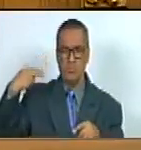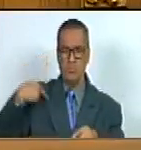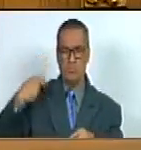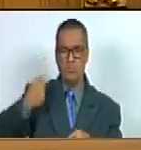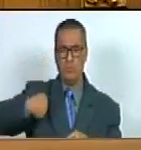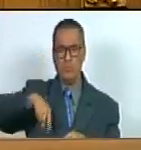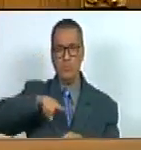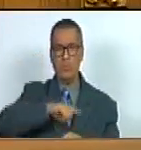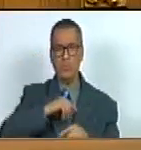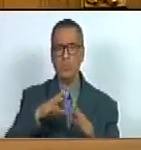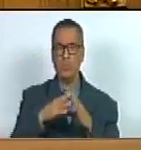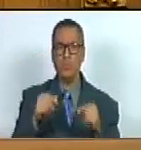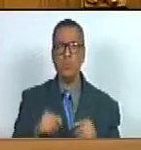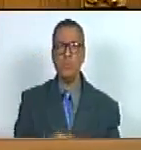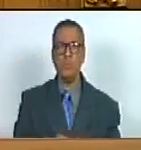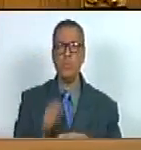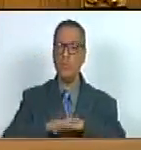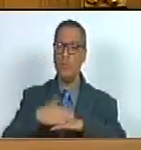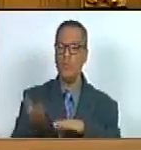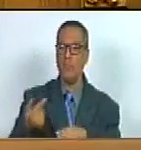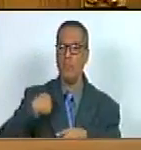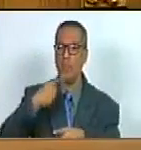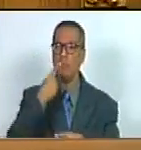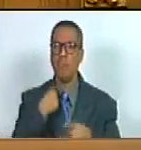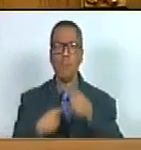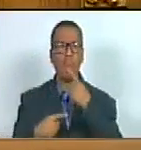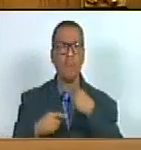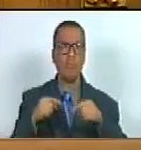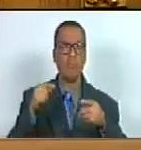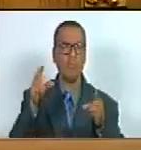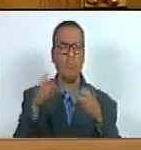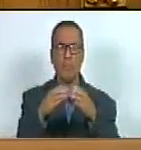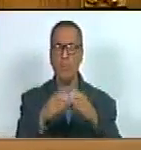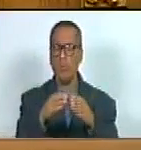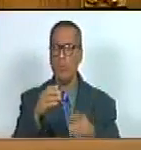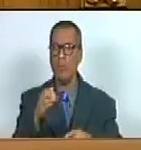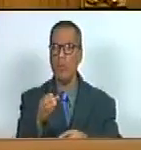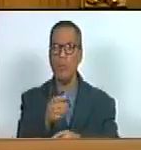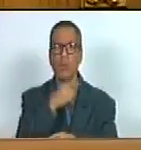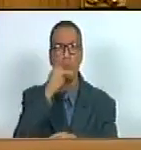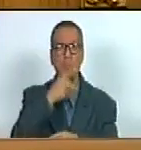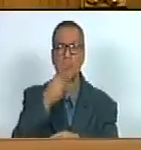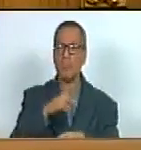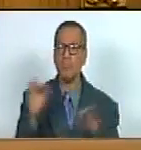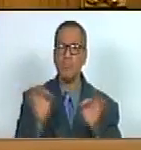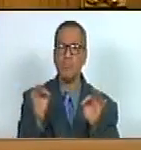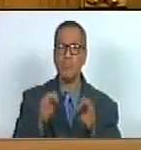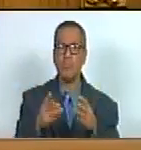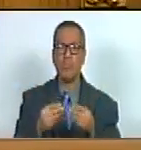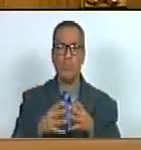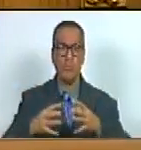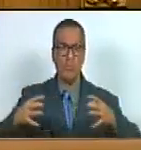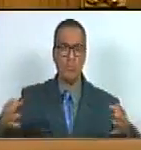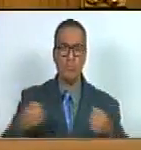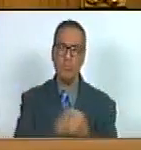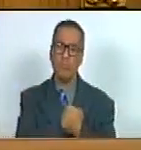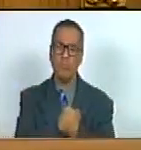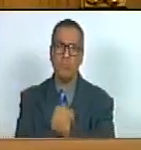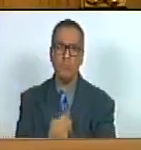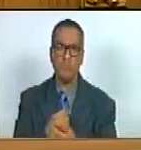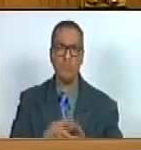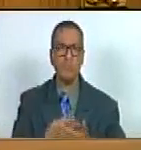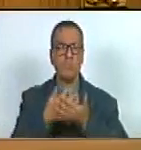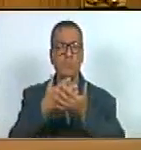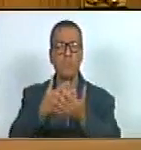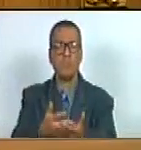orgullo porque no tuvo color tendencia política estaba cargado de mucho amor de voluntad